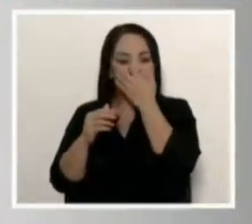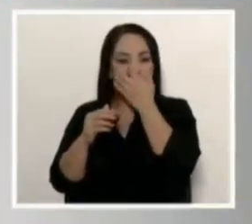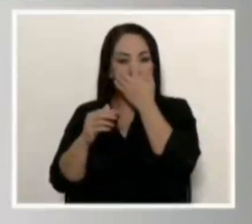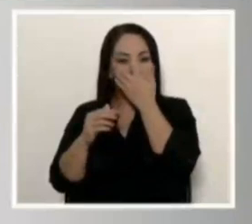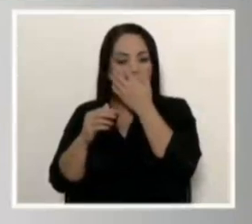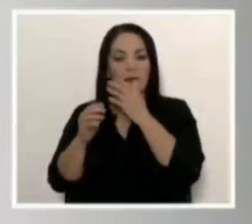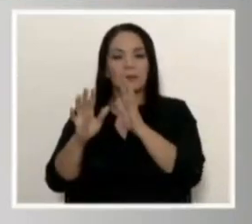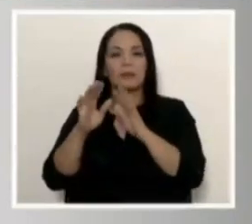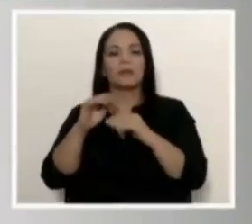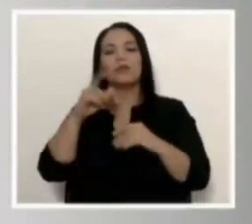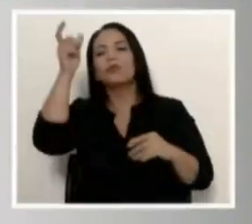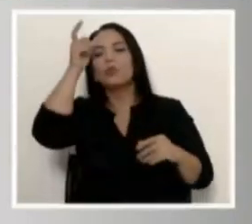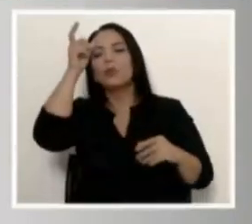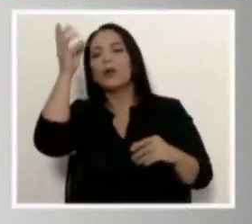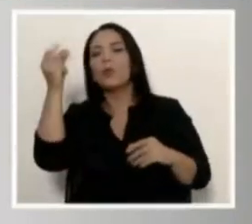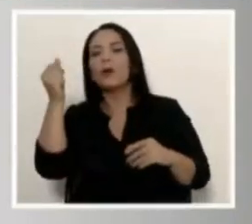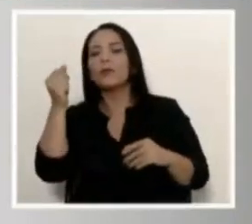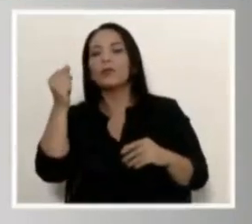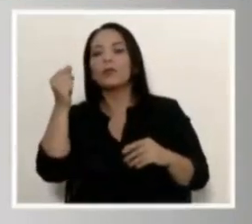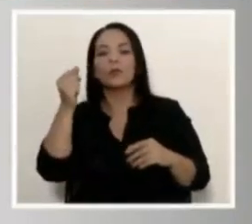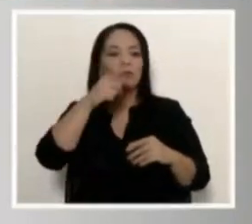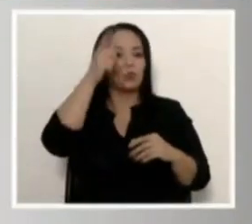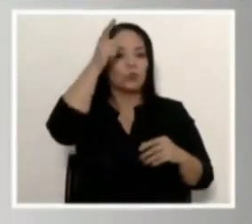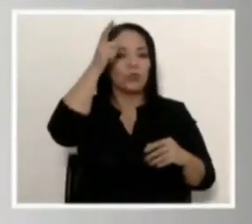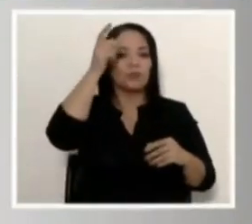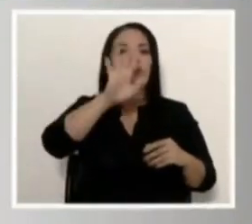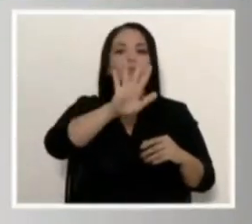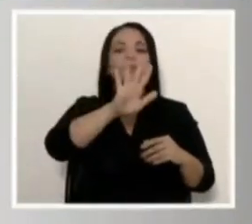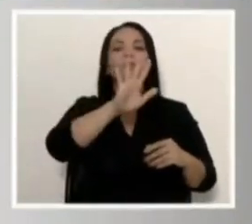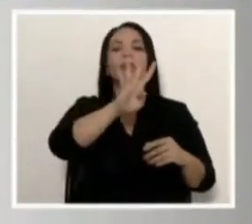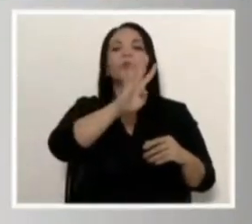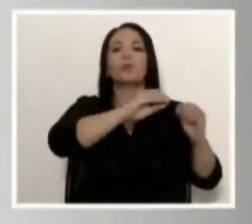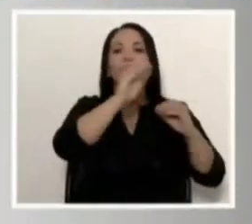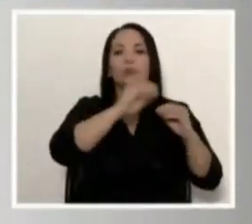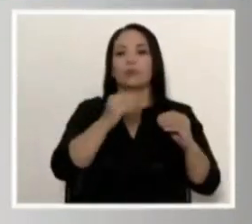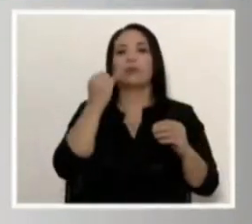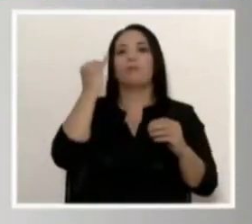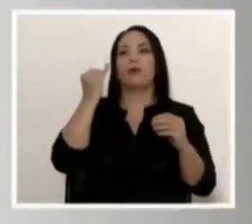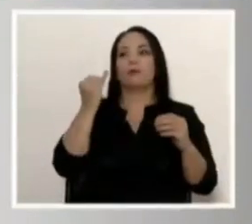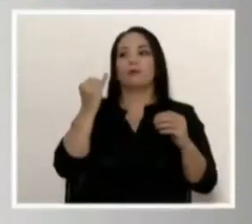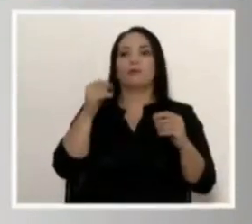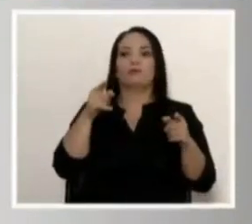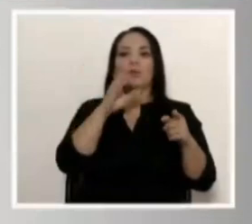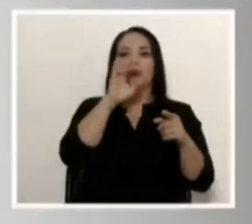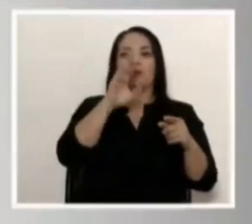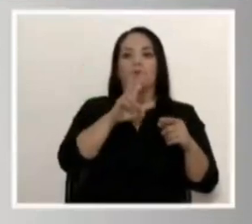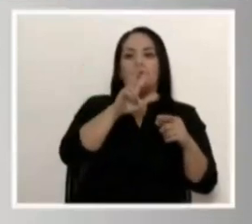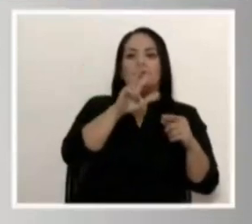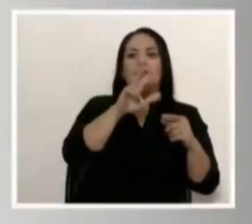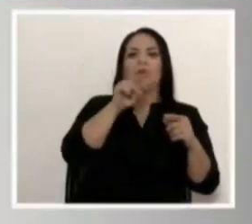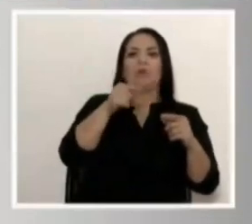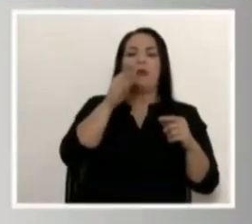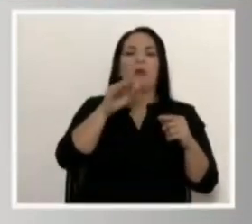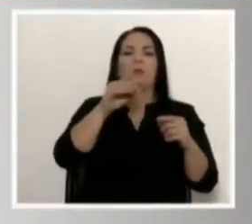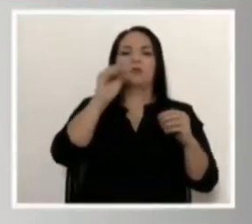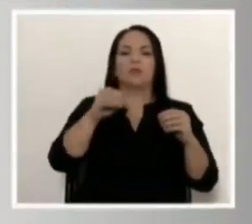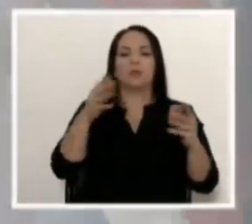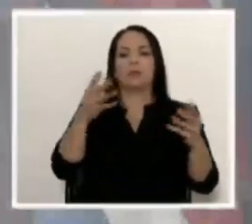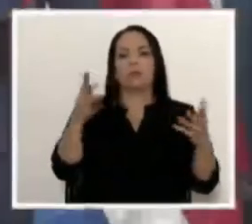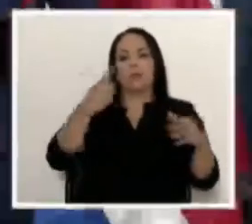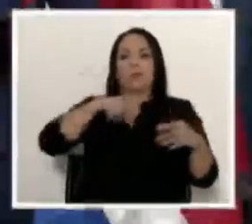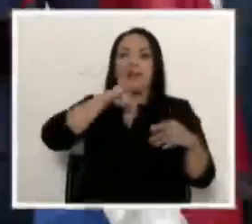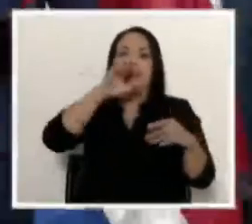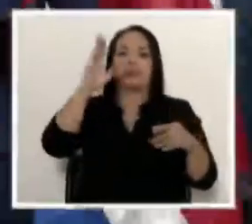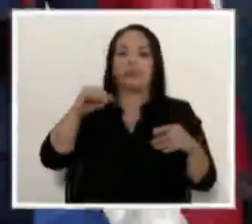la de Turquía aquí la tengo, presidente, es de cincuenta y cuatro por ciento. Imagínense. Bueno, y nosotros estamos de campeones